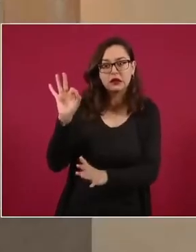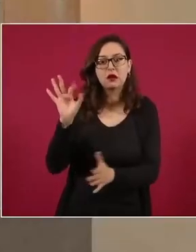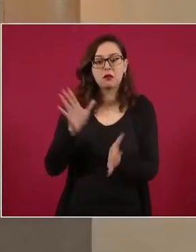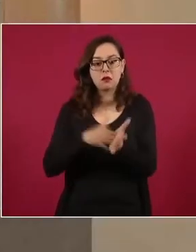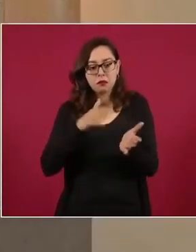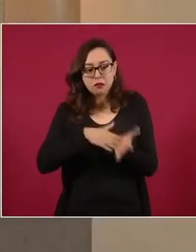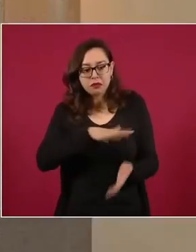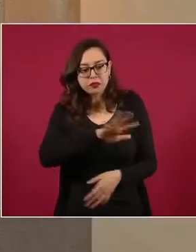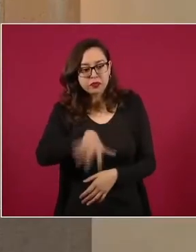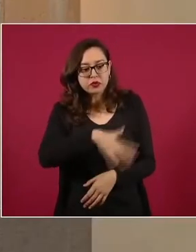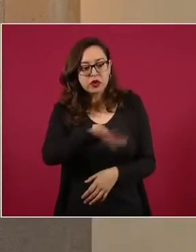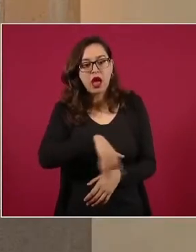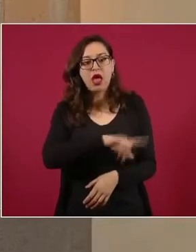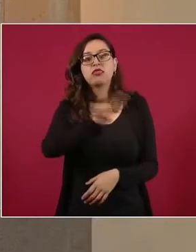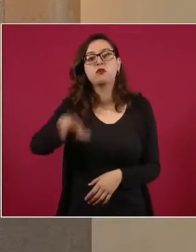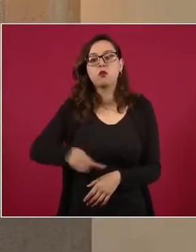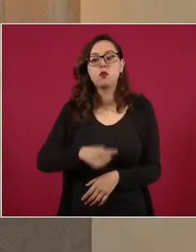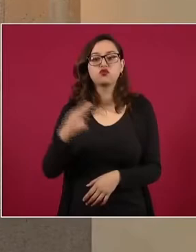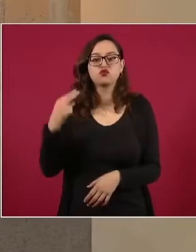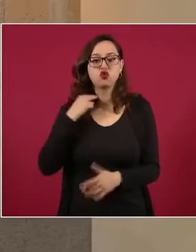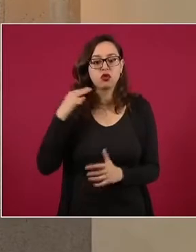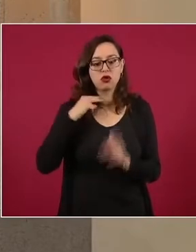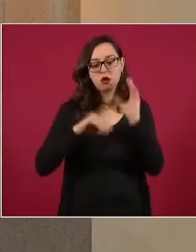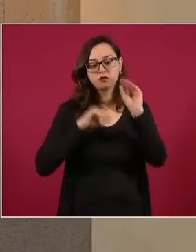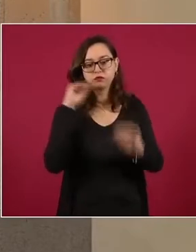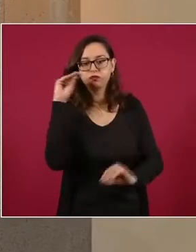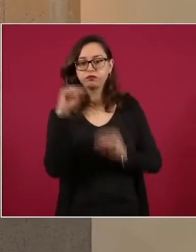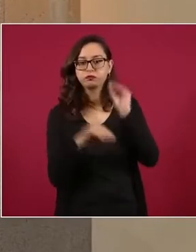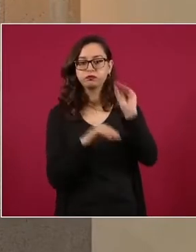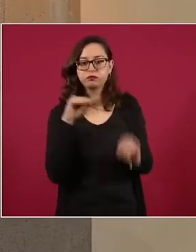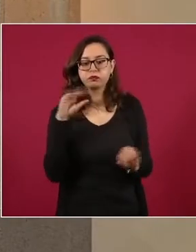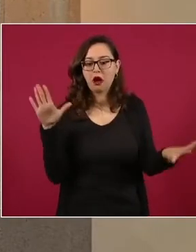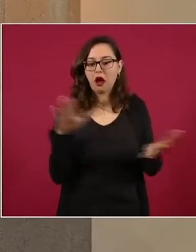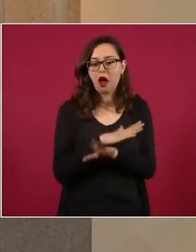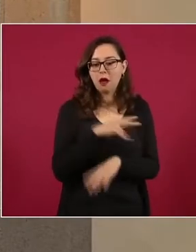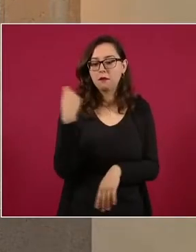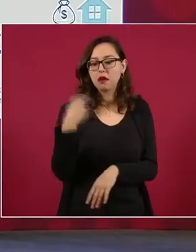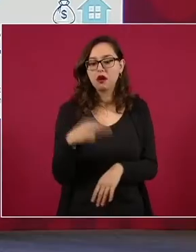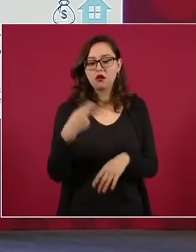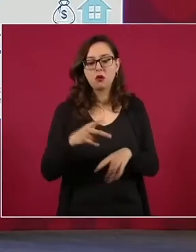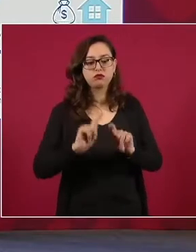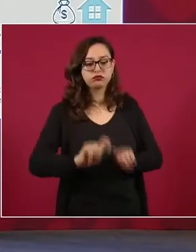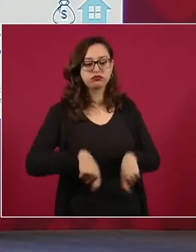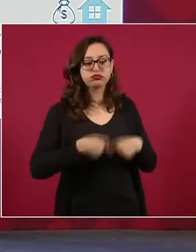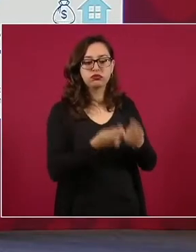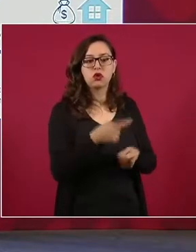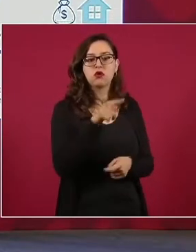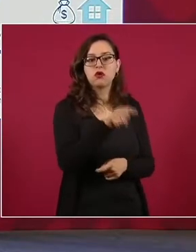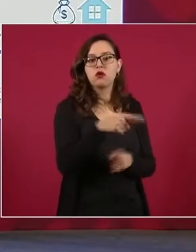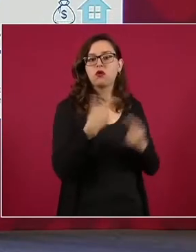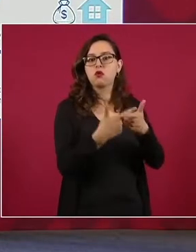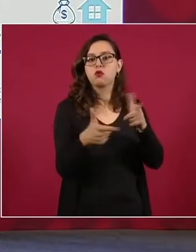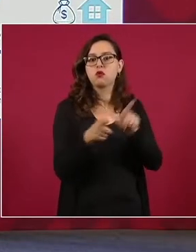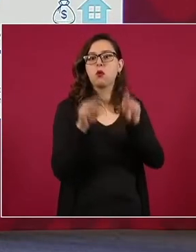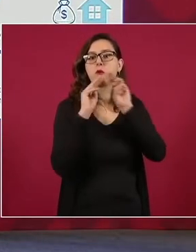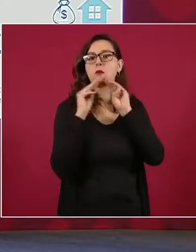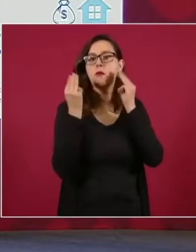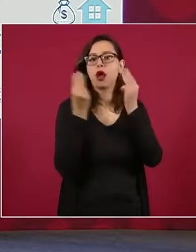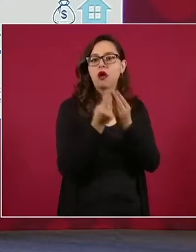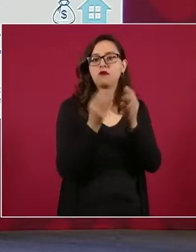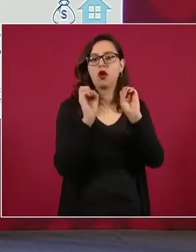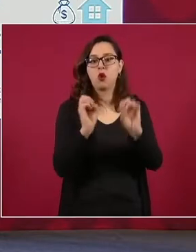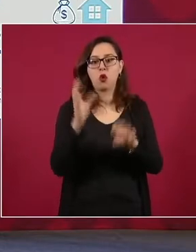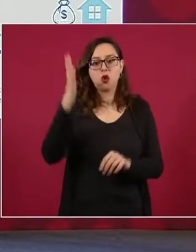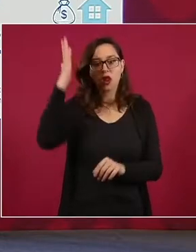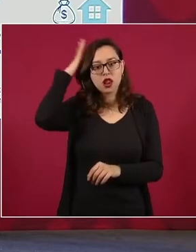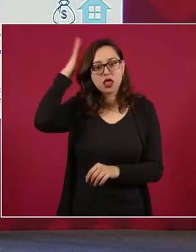intervienen grupos criminales, gestores o supuestos líderes que intervienen